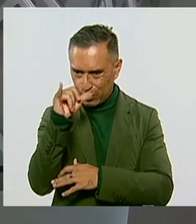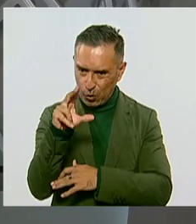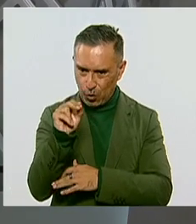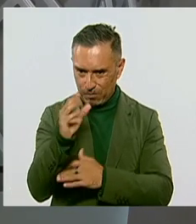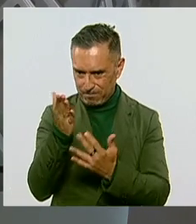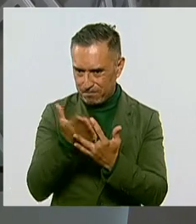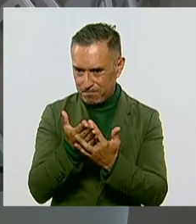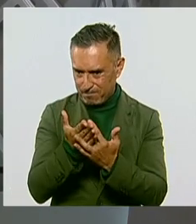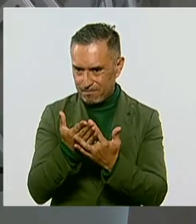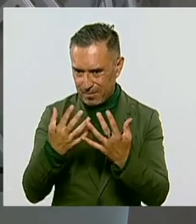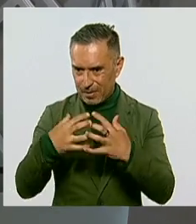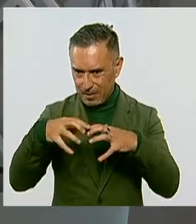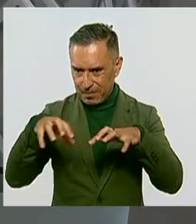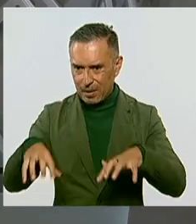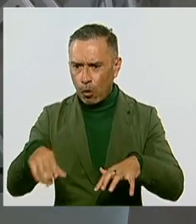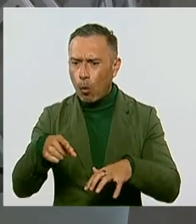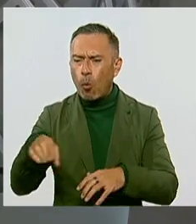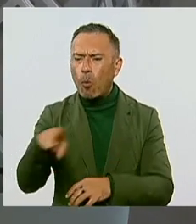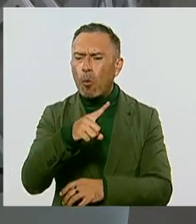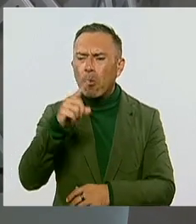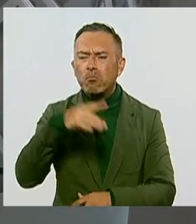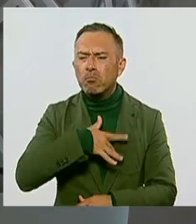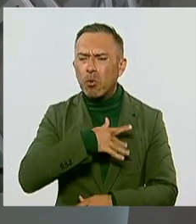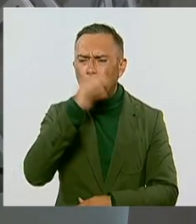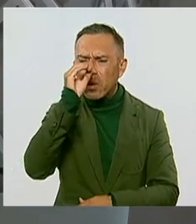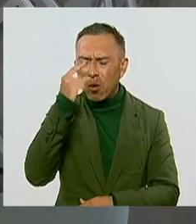opina? Esto es lo que dicen los ciudadanos. Veamos.